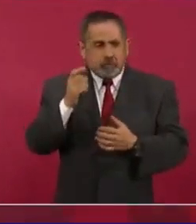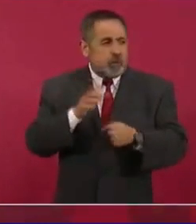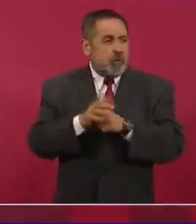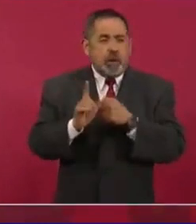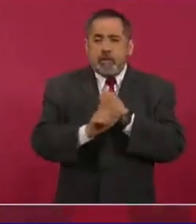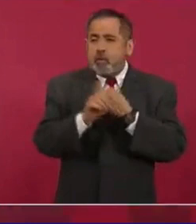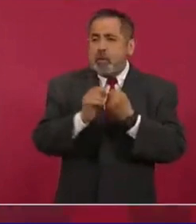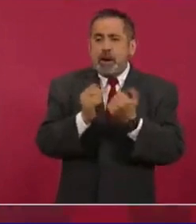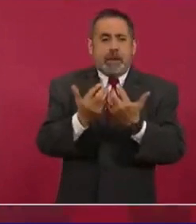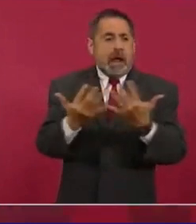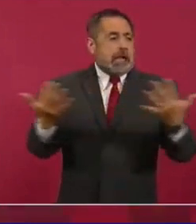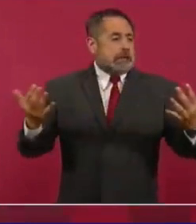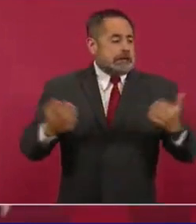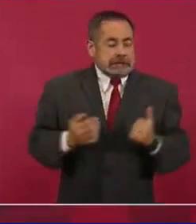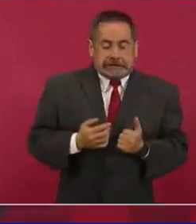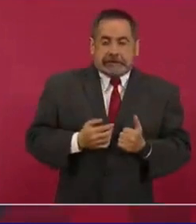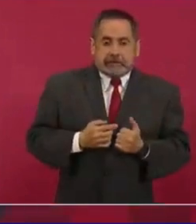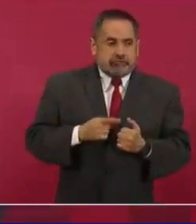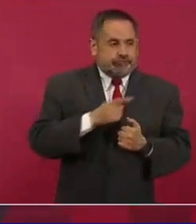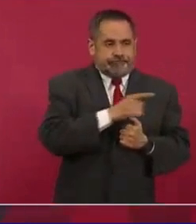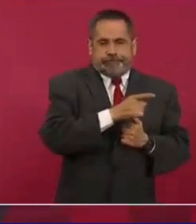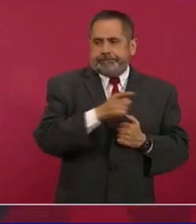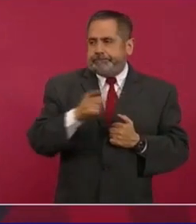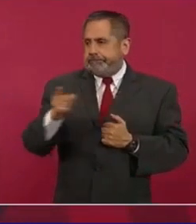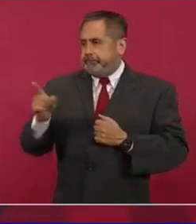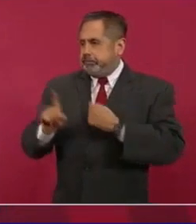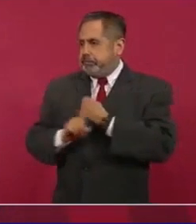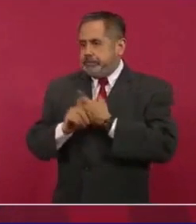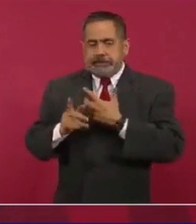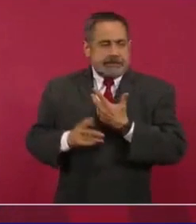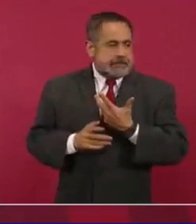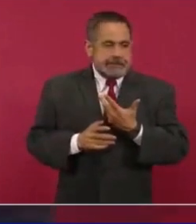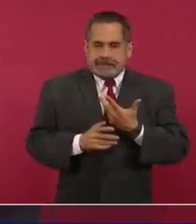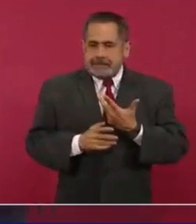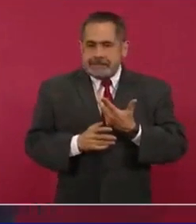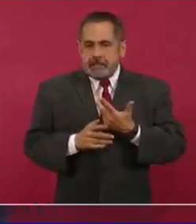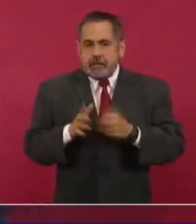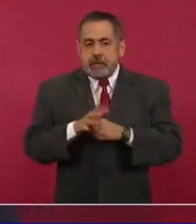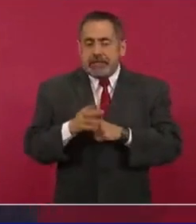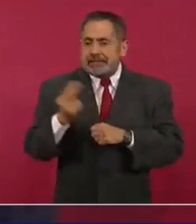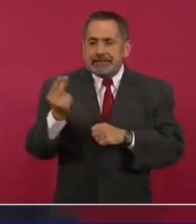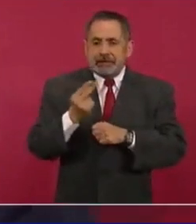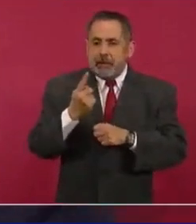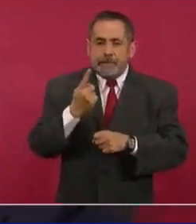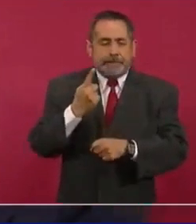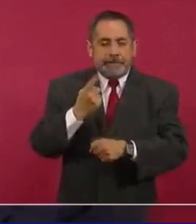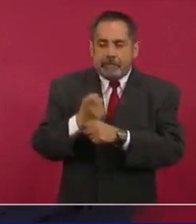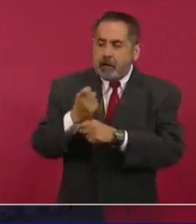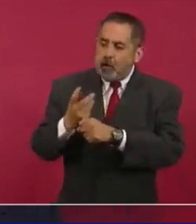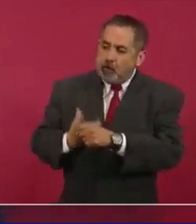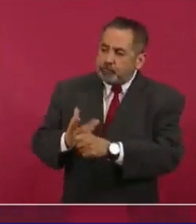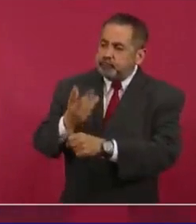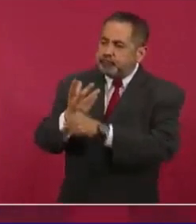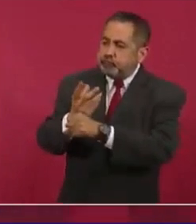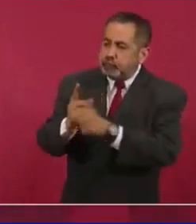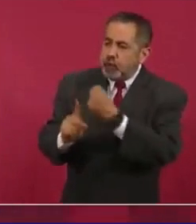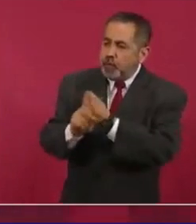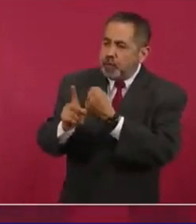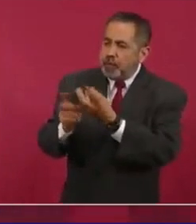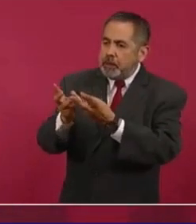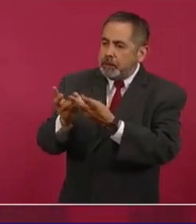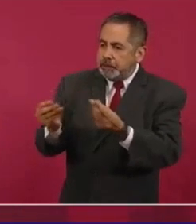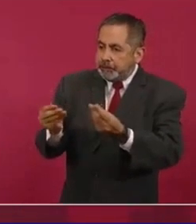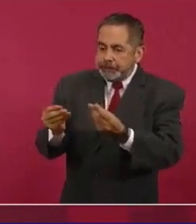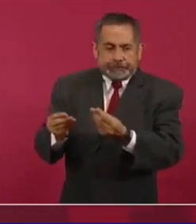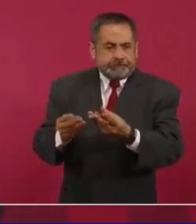resolver, cuáles son los que más dañan a la